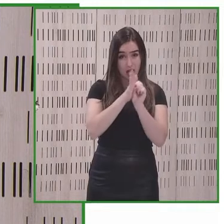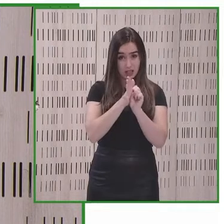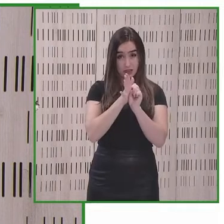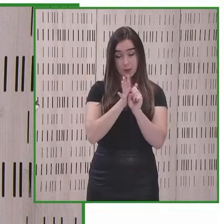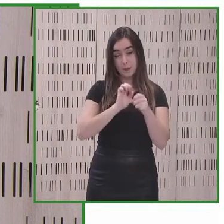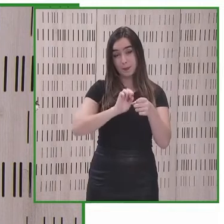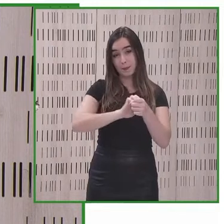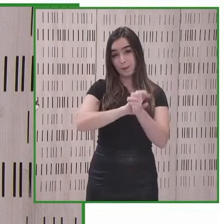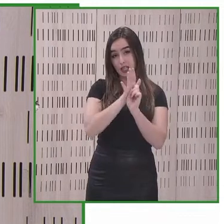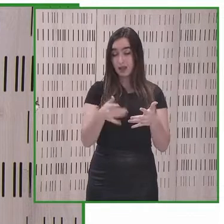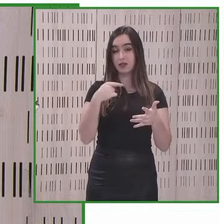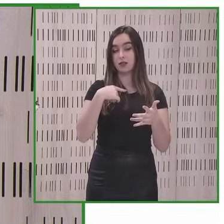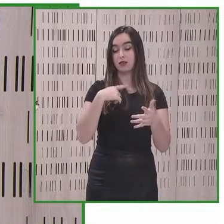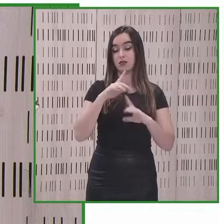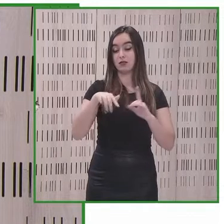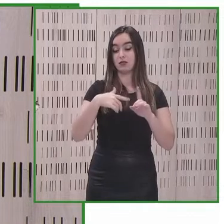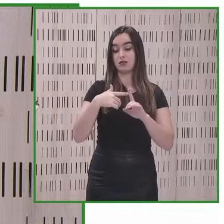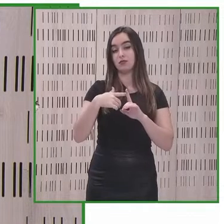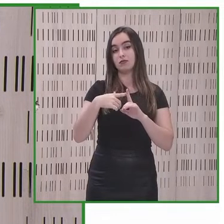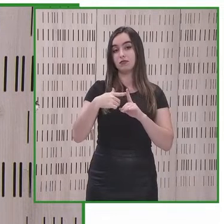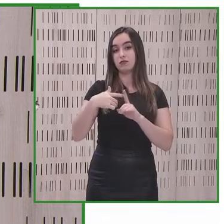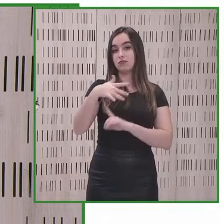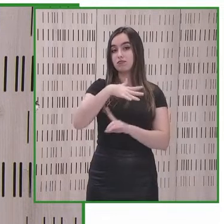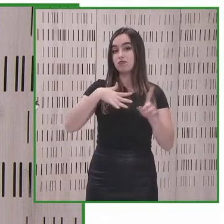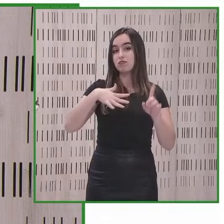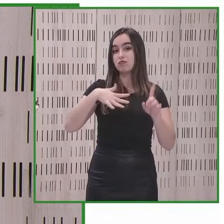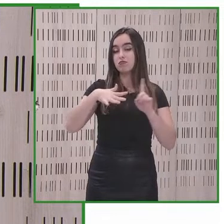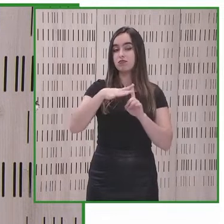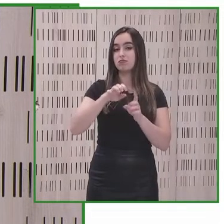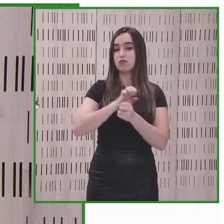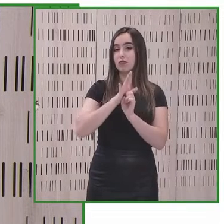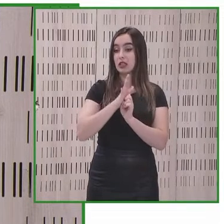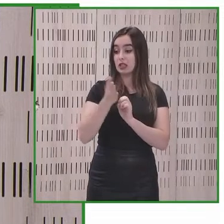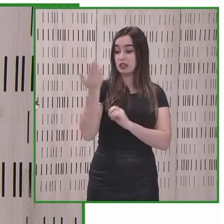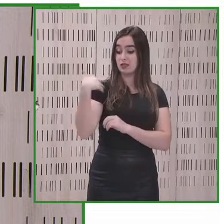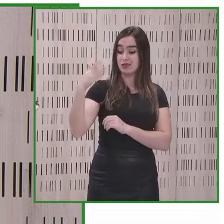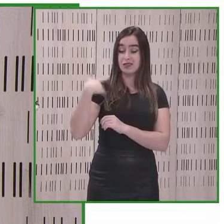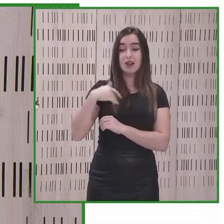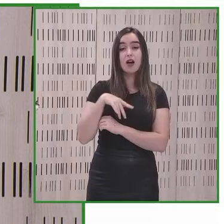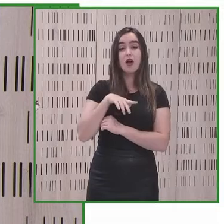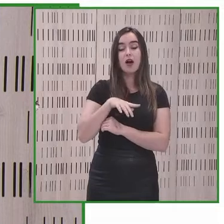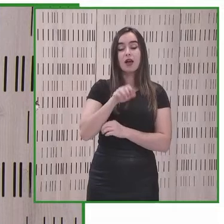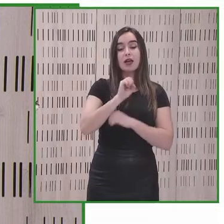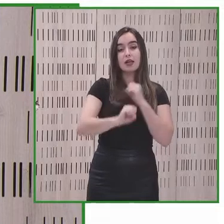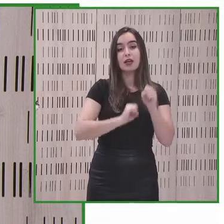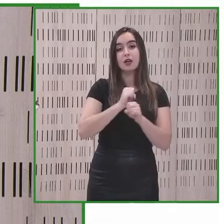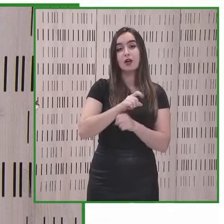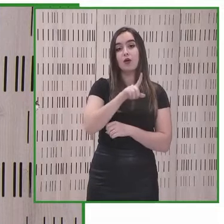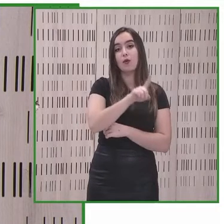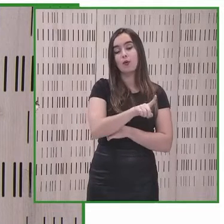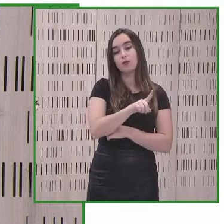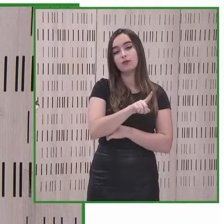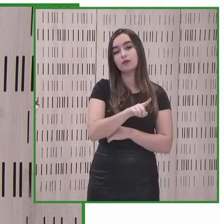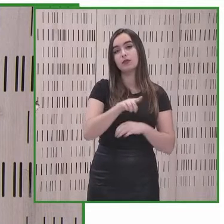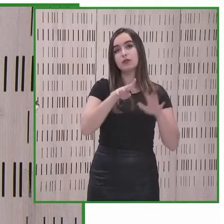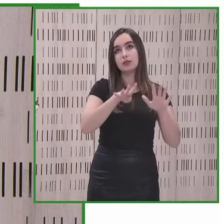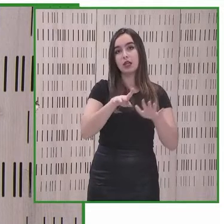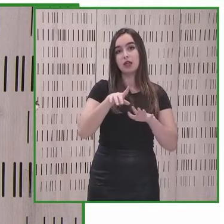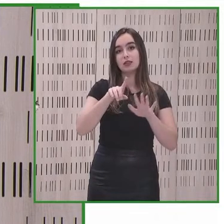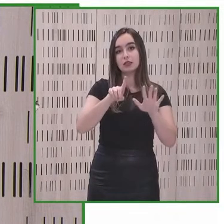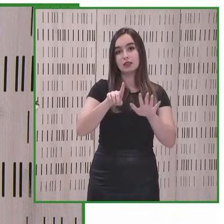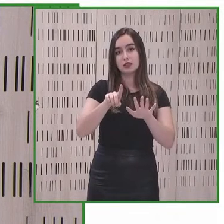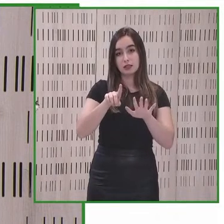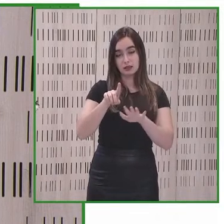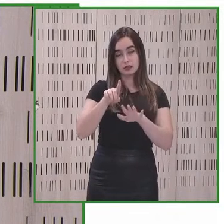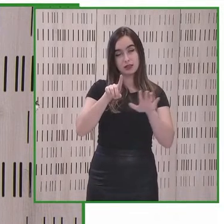20 por haber empezado ya 1916 a preocuparnos mucho intensamente por la formación de personas